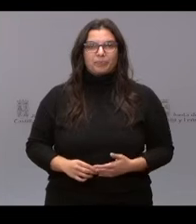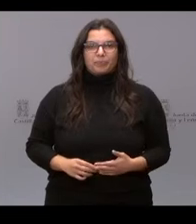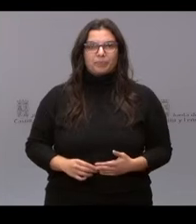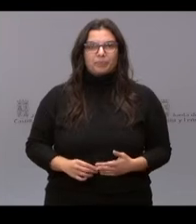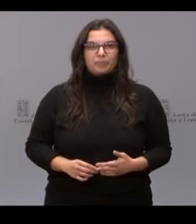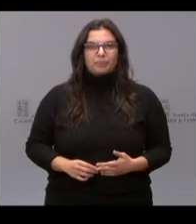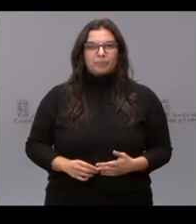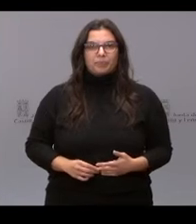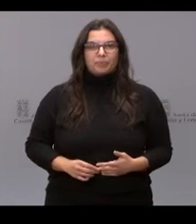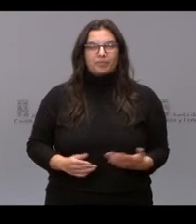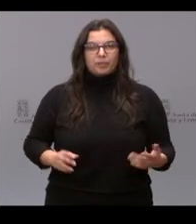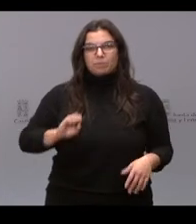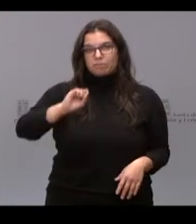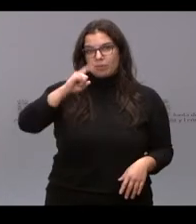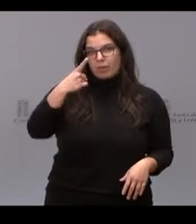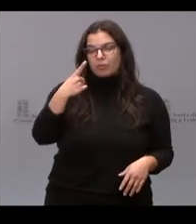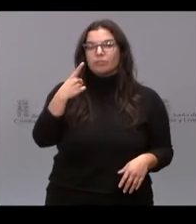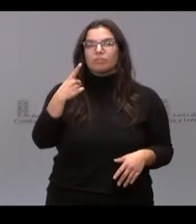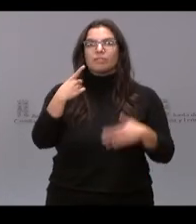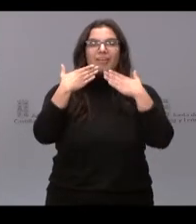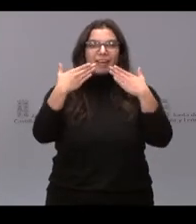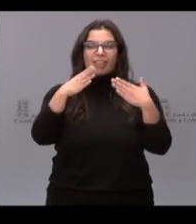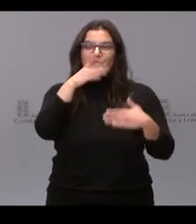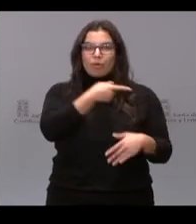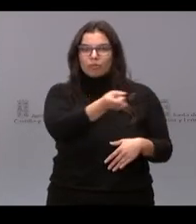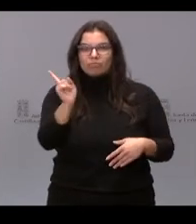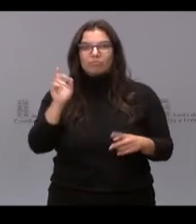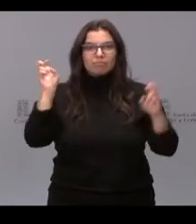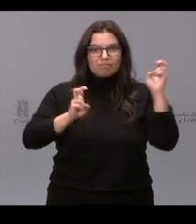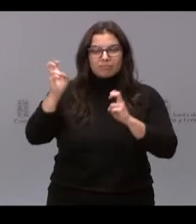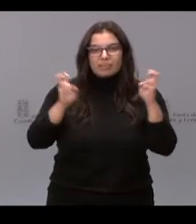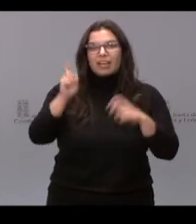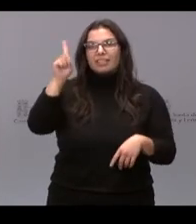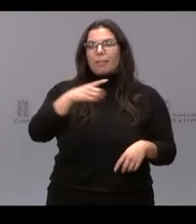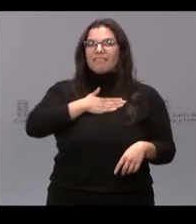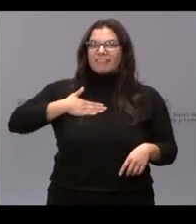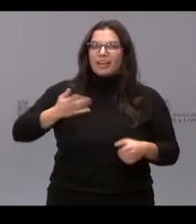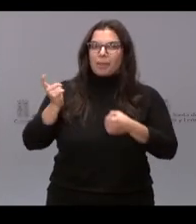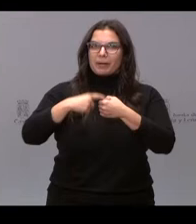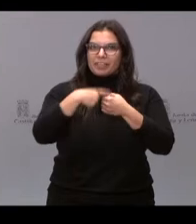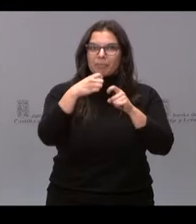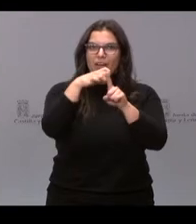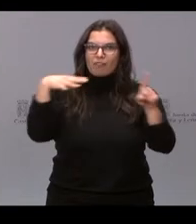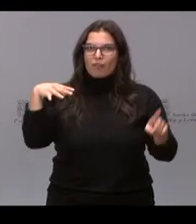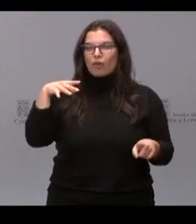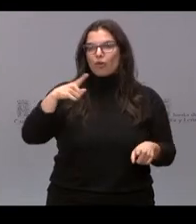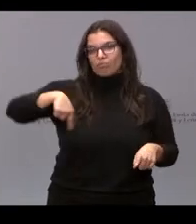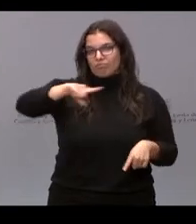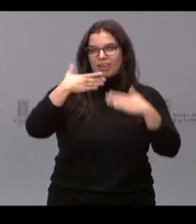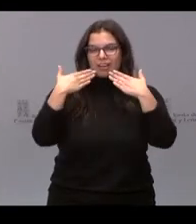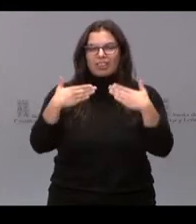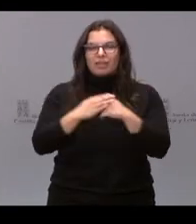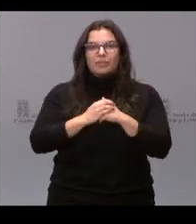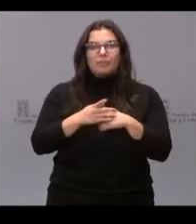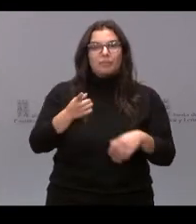Bueno, en primer lugar, muchas gracias por haber venido aquí y por querer participar en un foro de estas características. Habéis venido,